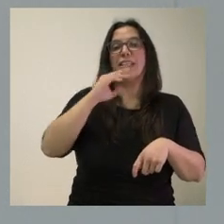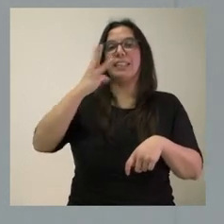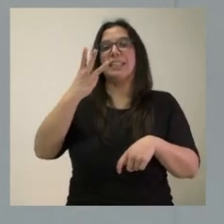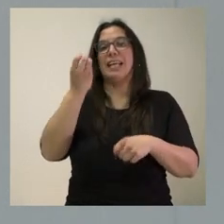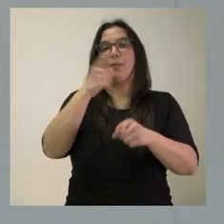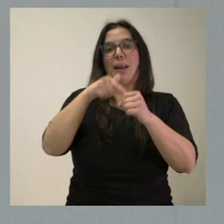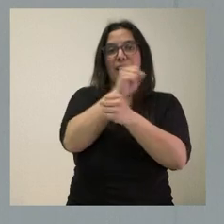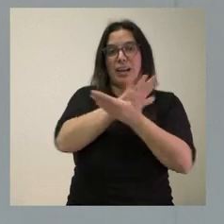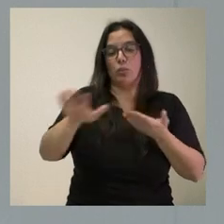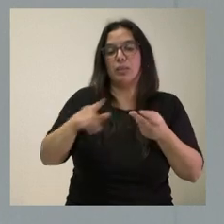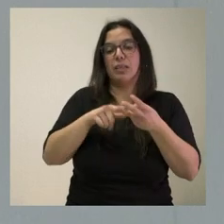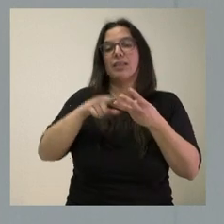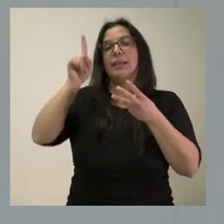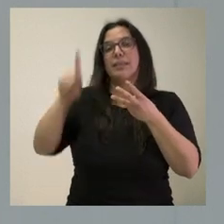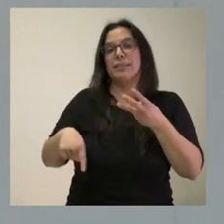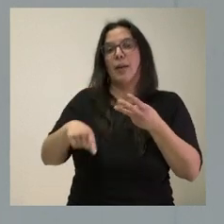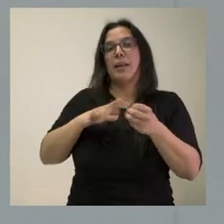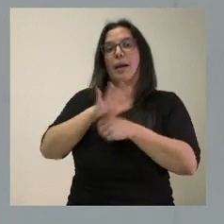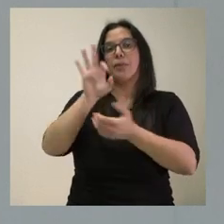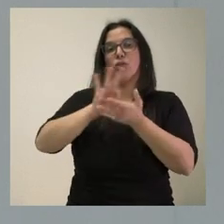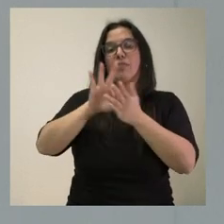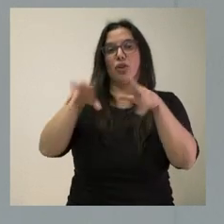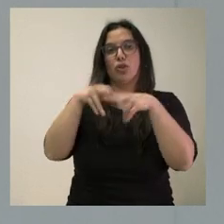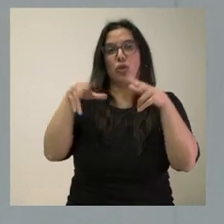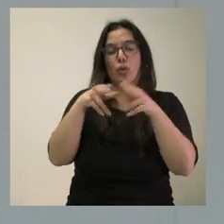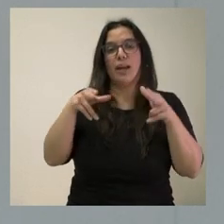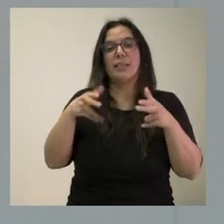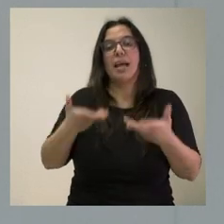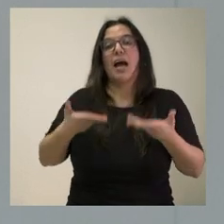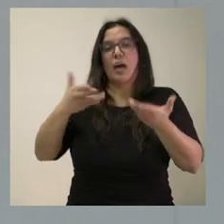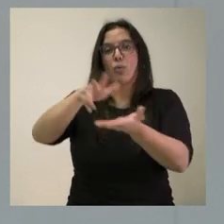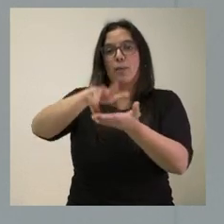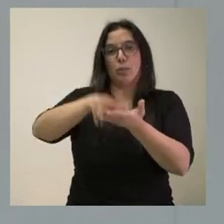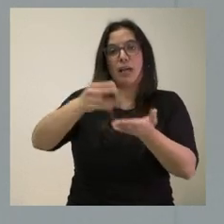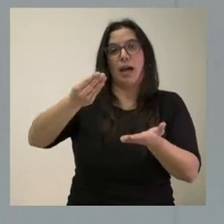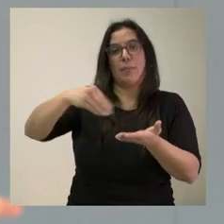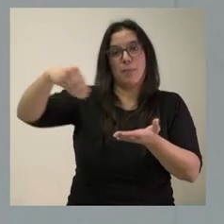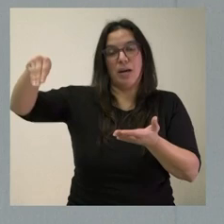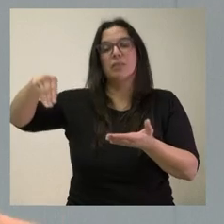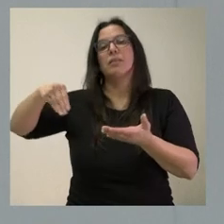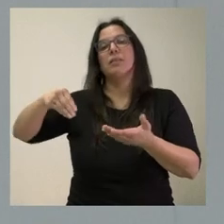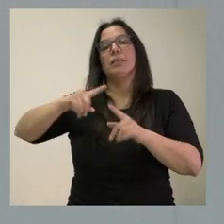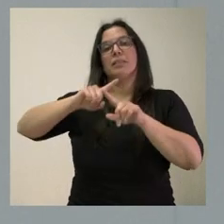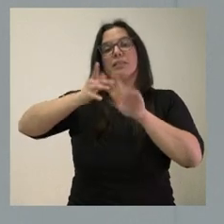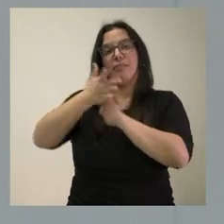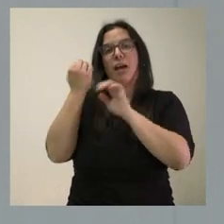es ayudar a las familias en el ámbito de servicios sociales extender esa ayuda a la hipoteca que tenemos en Castilla y León y es ayudar a las familias en el ámbito